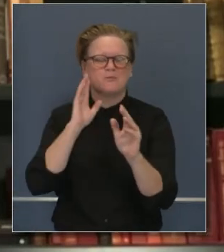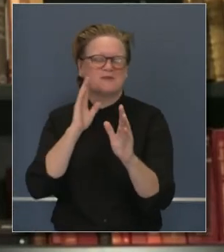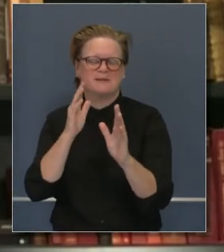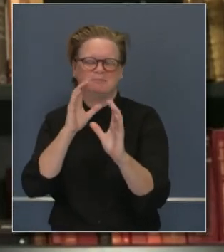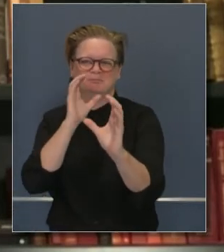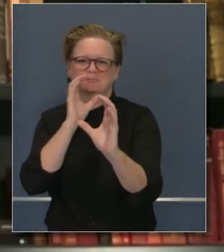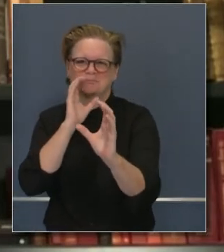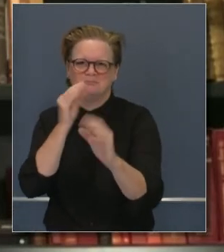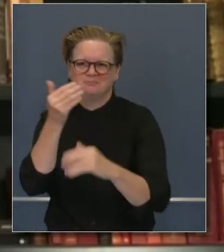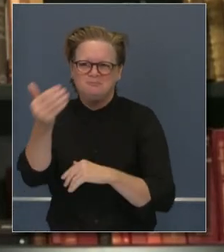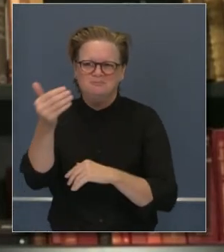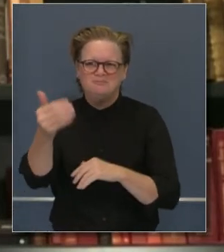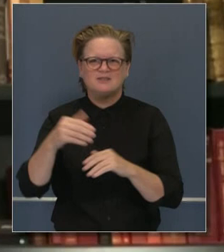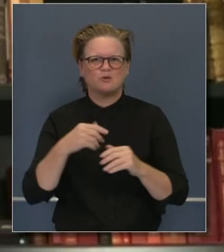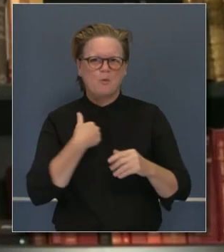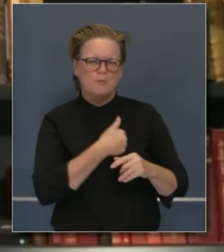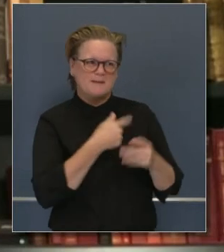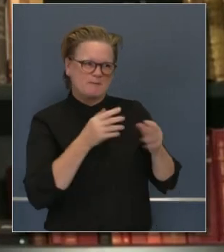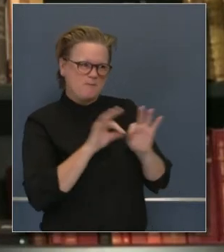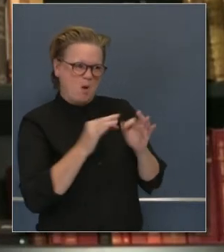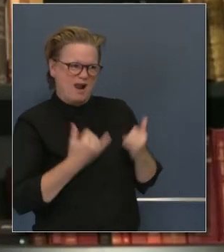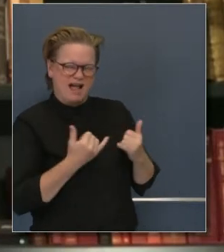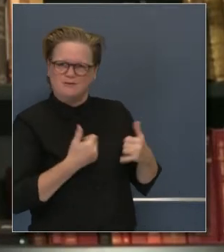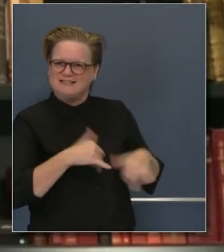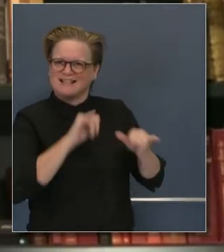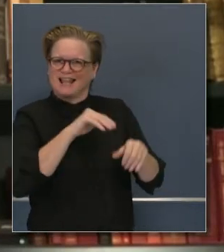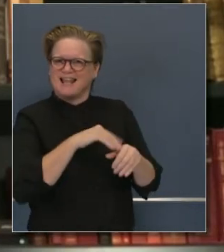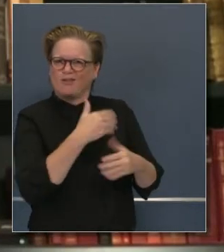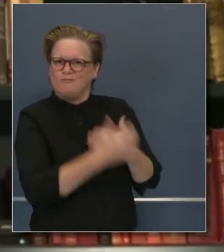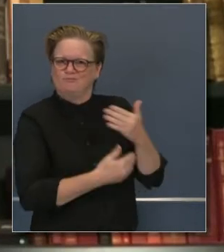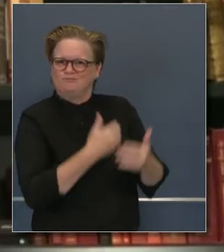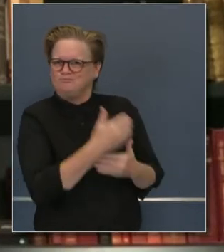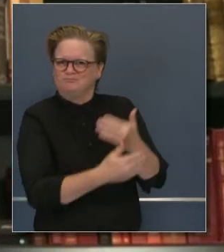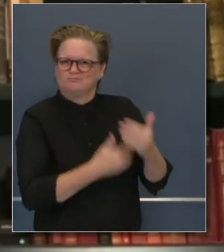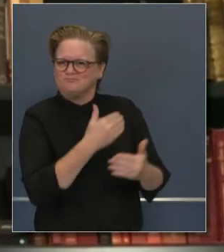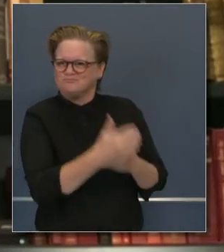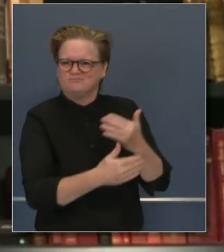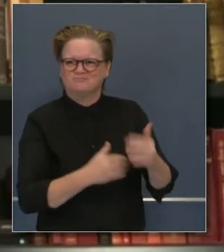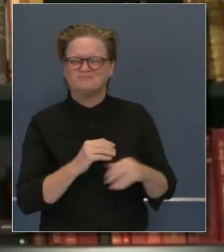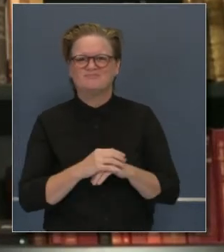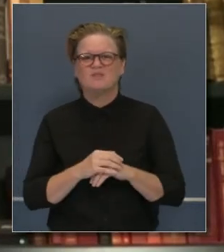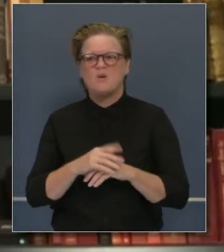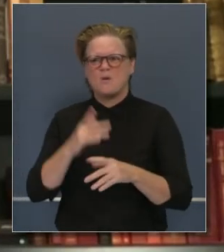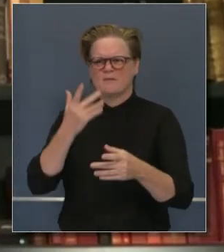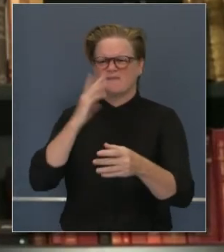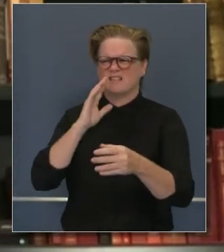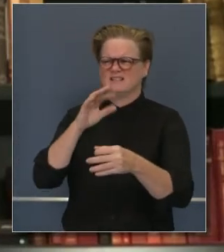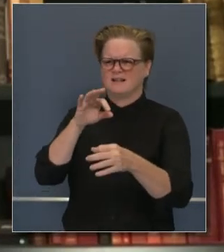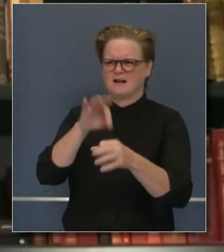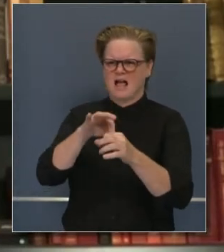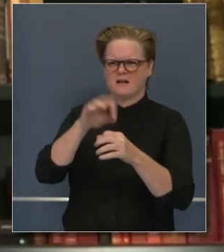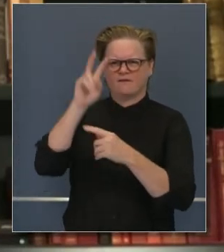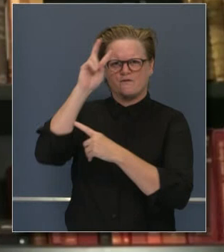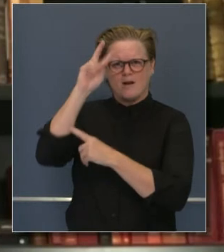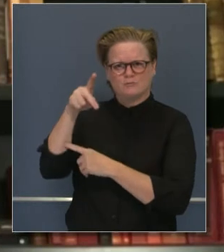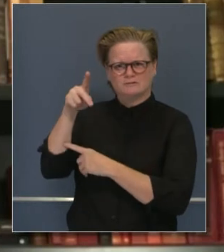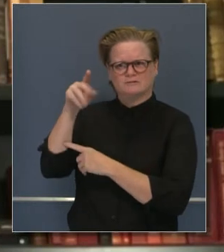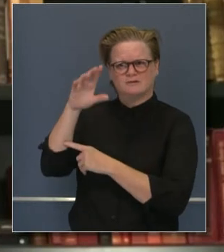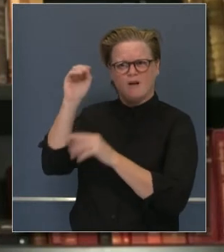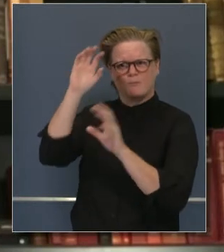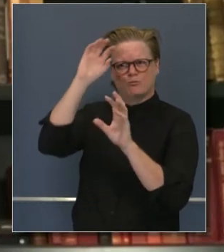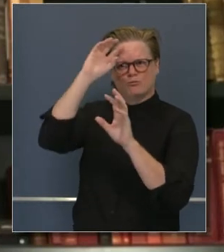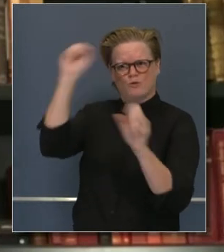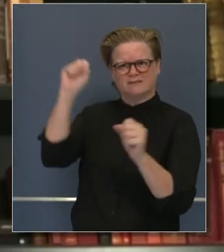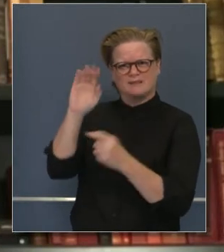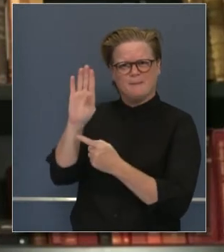Obviamente es necesario tomar esta decisión antes de que el vicepresidente electa, vicepresidente Kamala Harris, sea